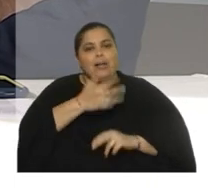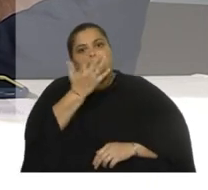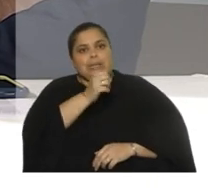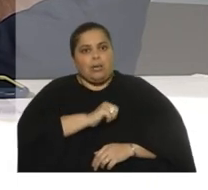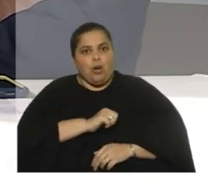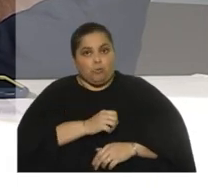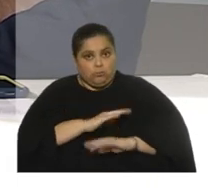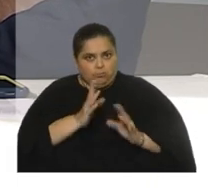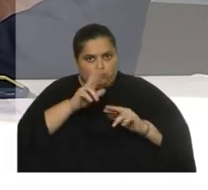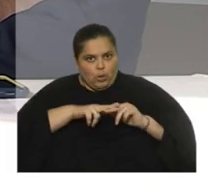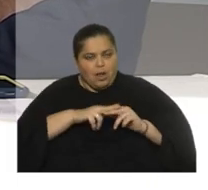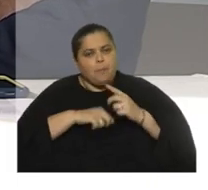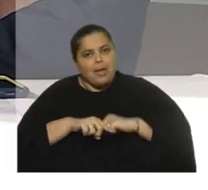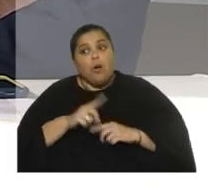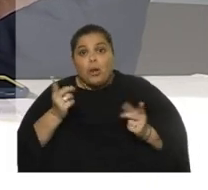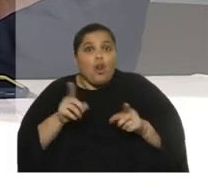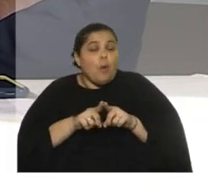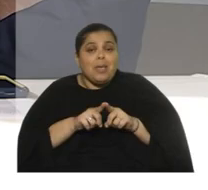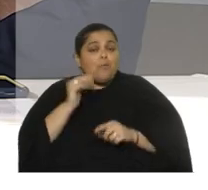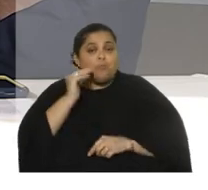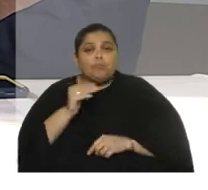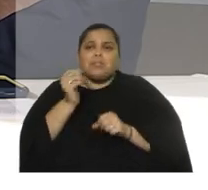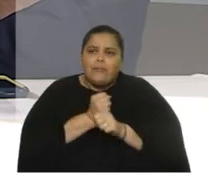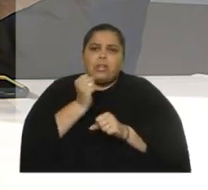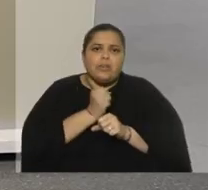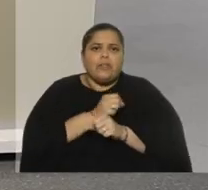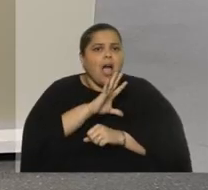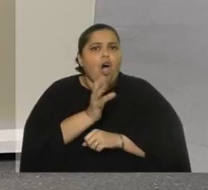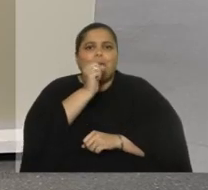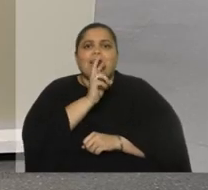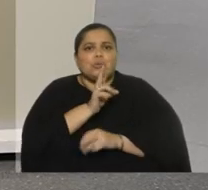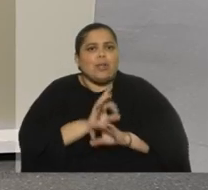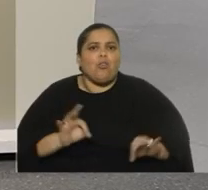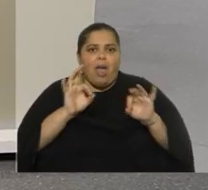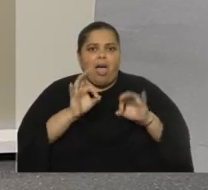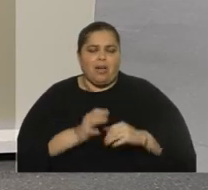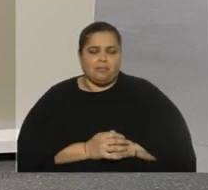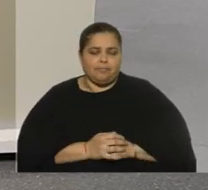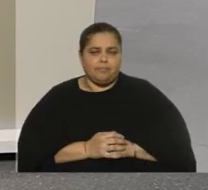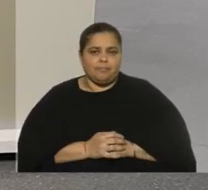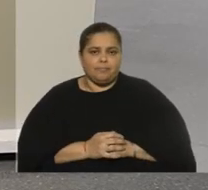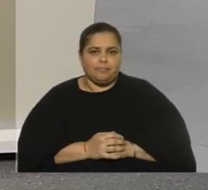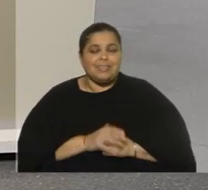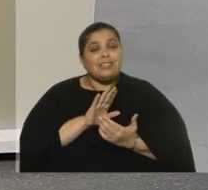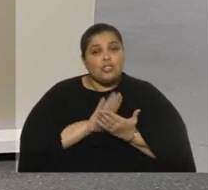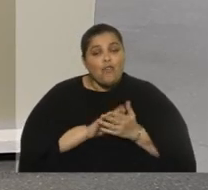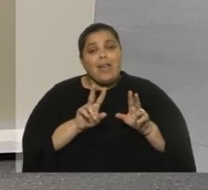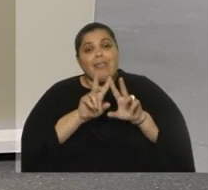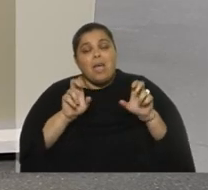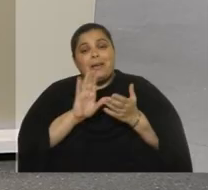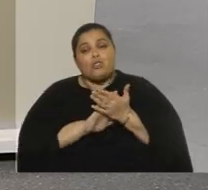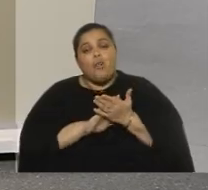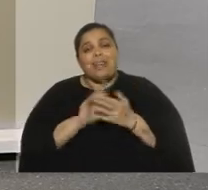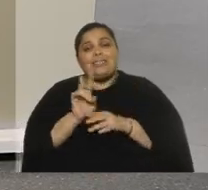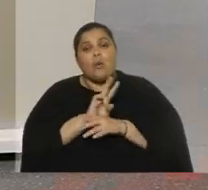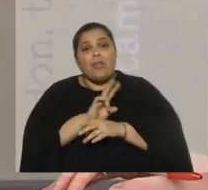les pasa eso trabajan trabajan y no tienen resultados y lo otro no me acuerdo la seguridad social se saldría y